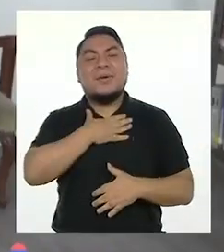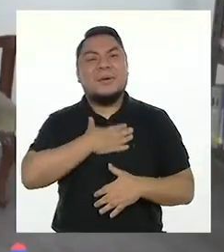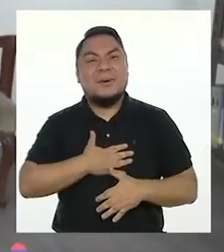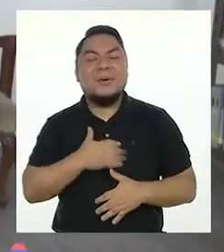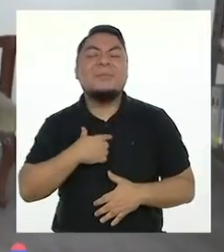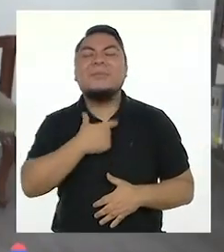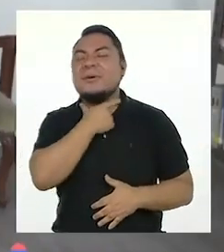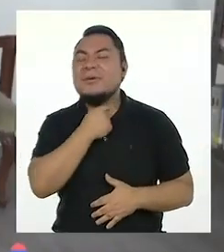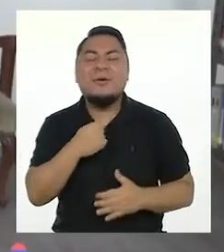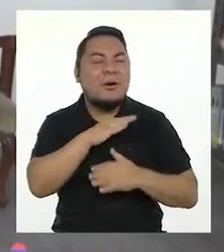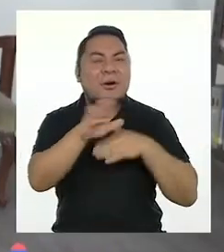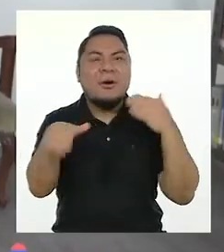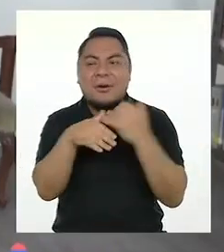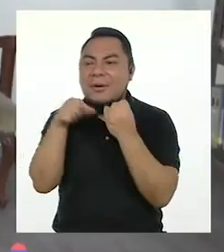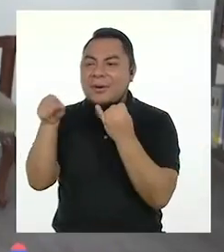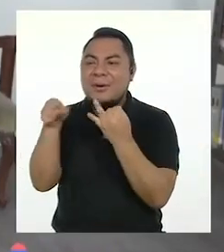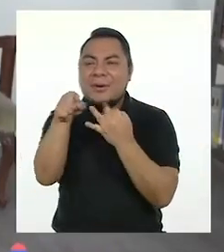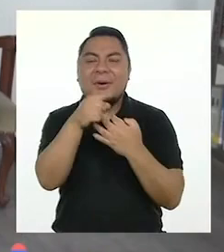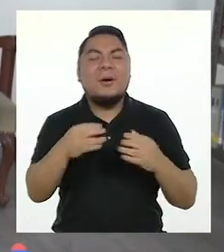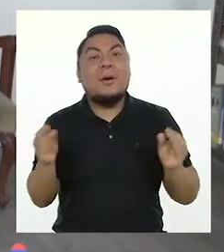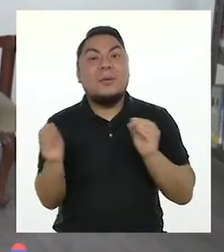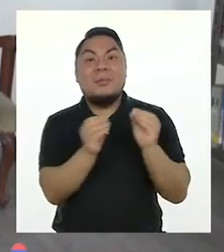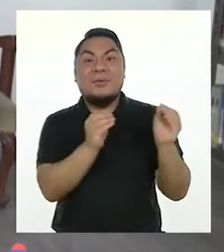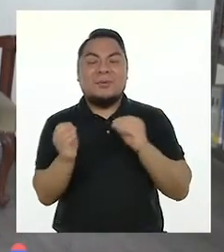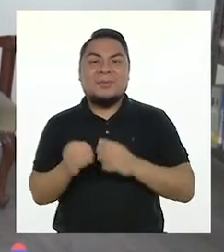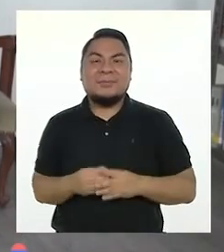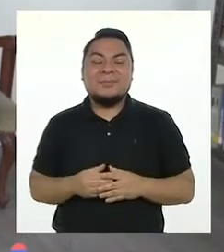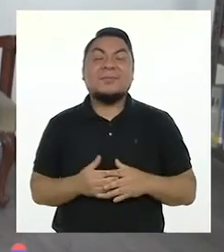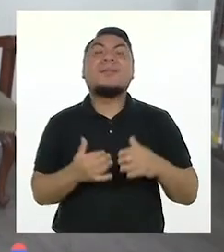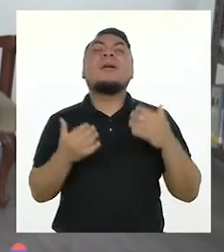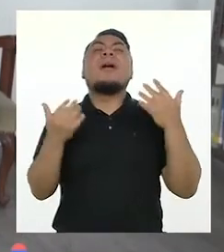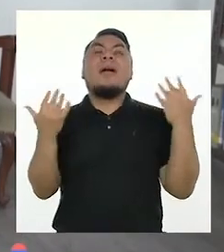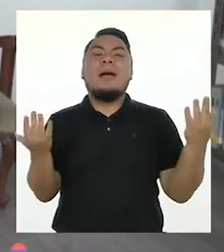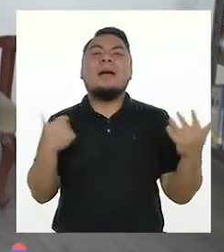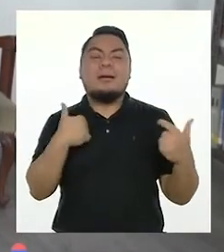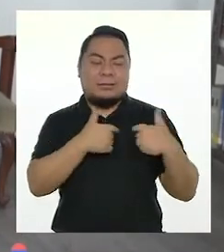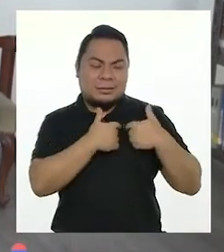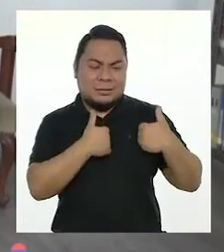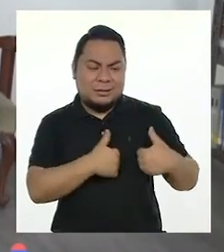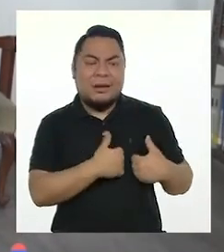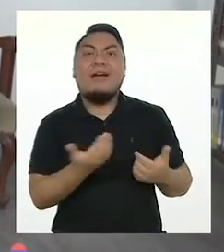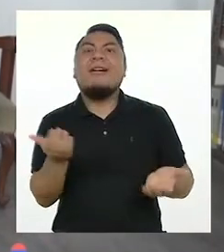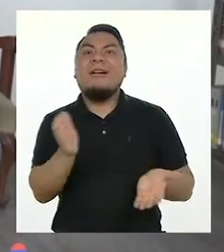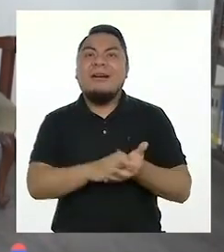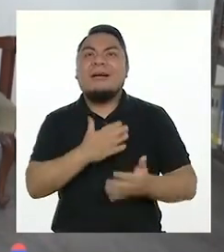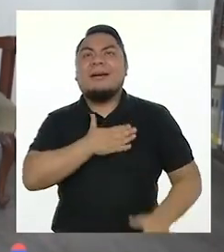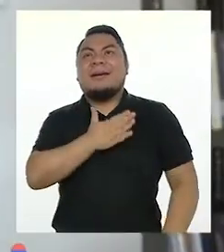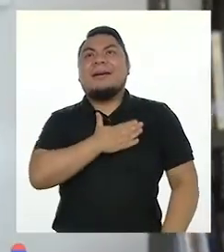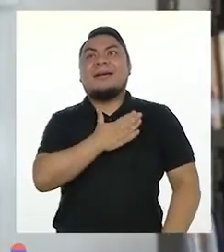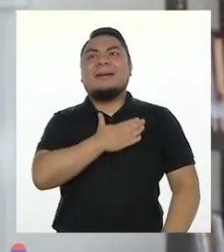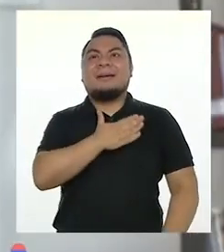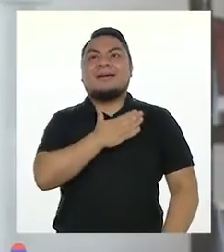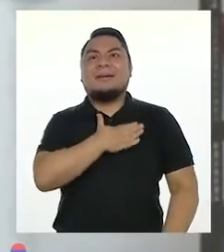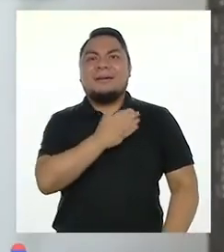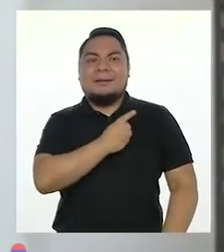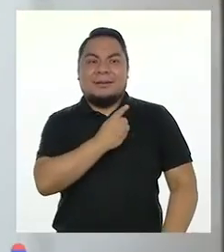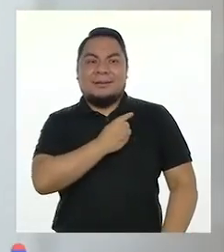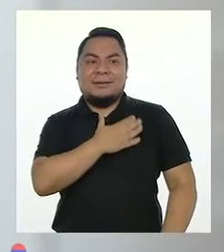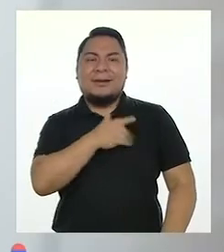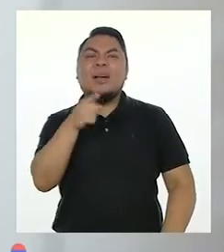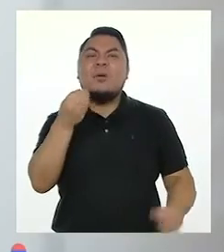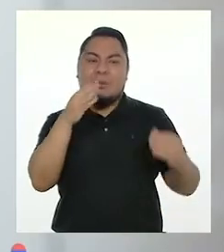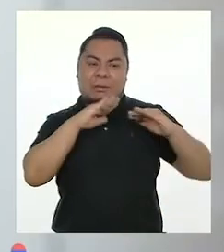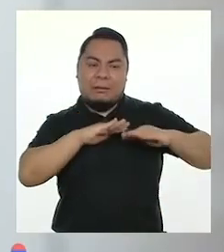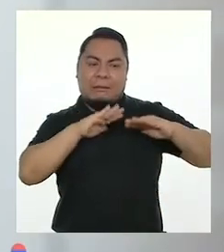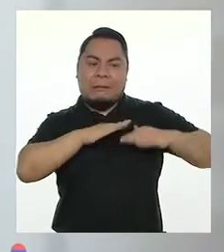¡Me encantó todo este movimiento! Ahora... ¡Uh! ¡Mi corazón está nuevamente a mil! Vamos a calmarlo